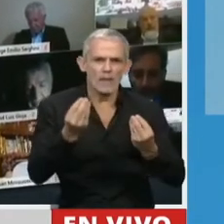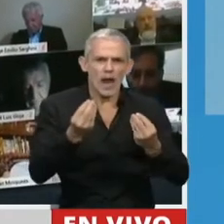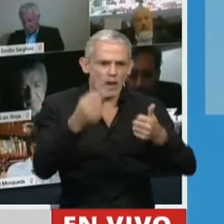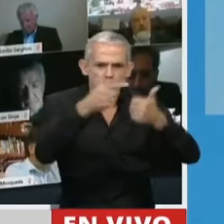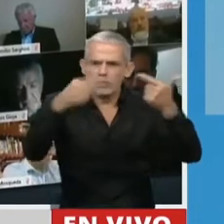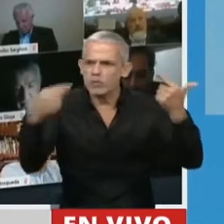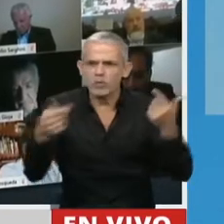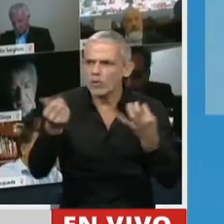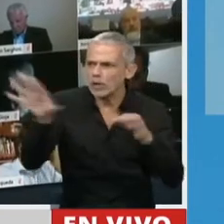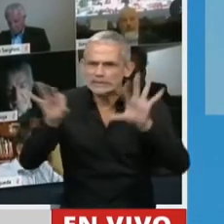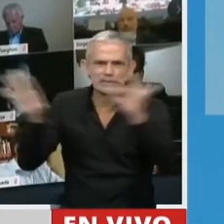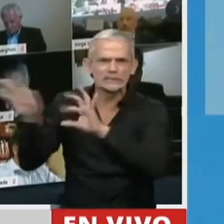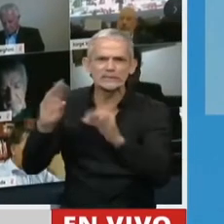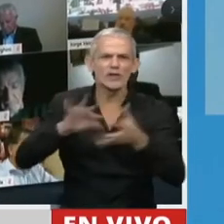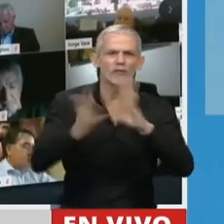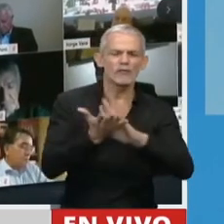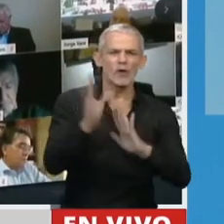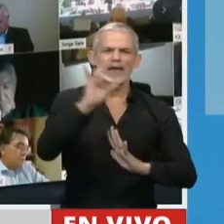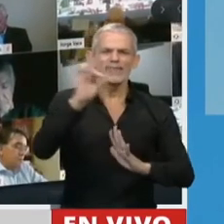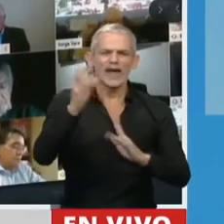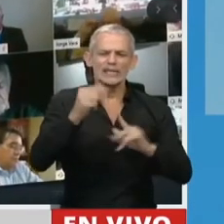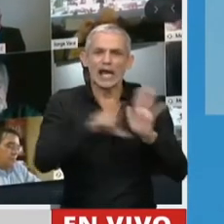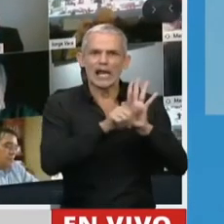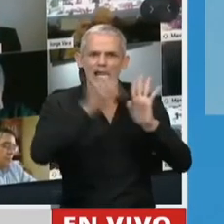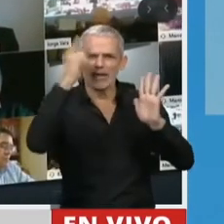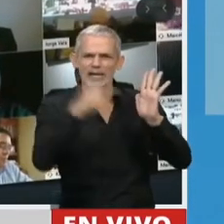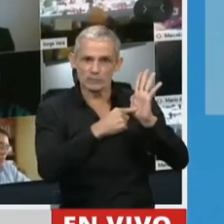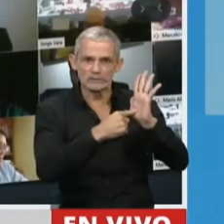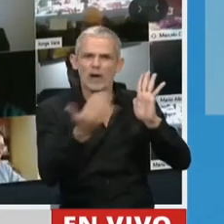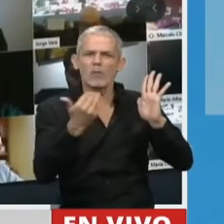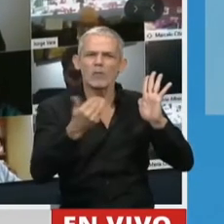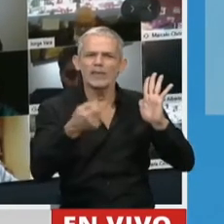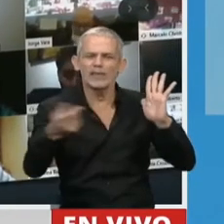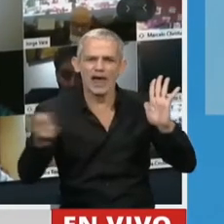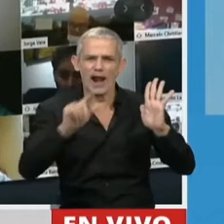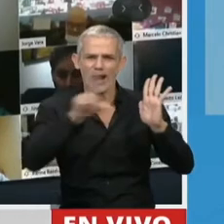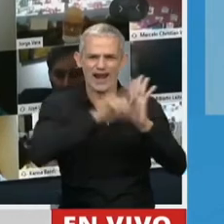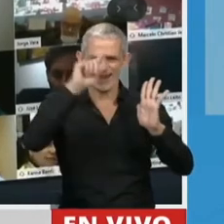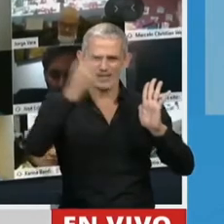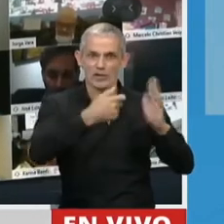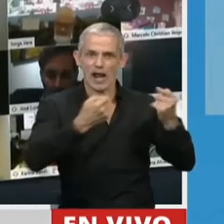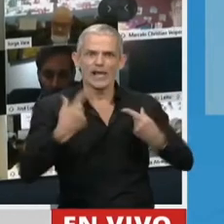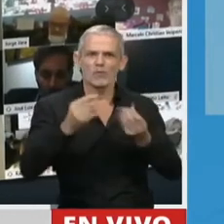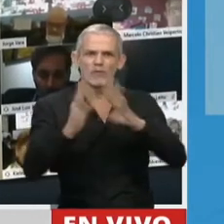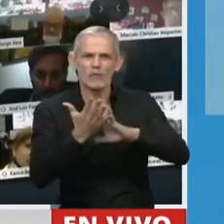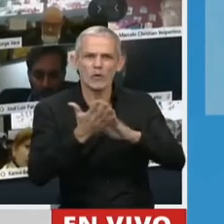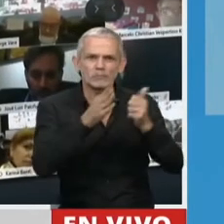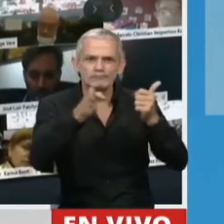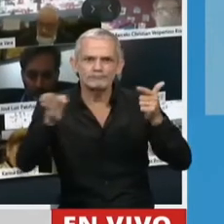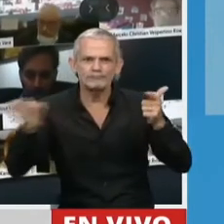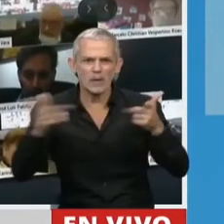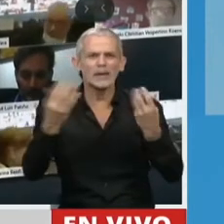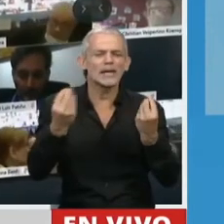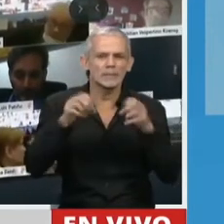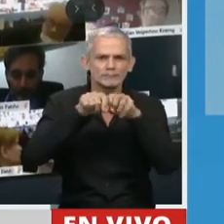alternativas pedagógicas y didácticas que nuestra Ley Nacional de Educación Nacional nos da para